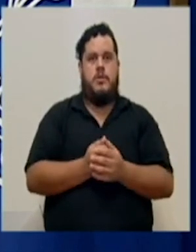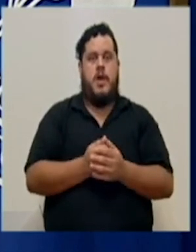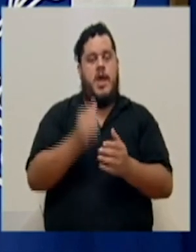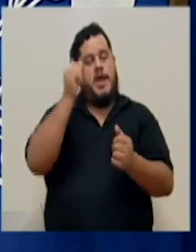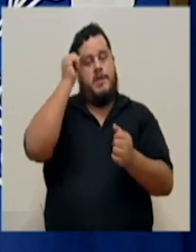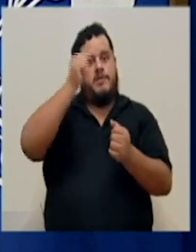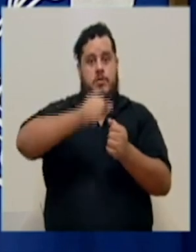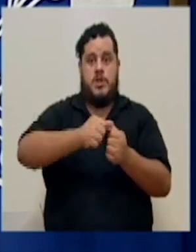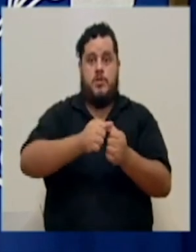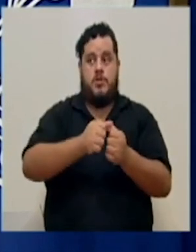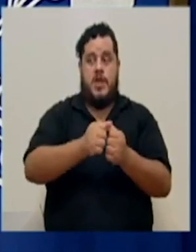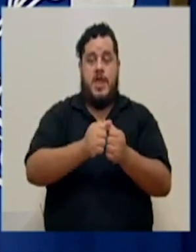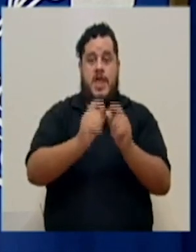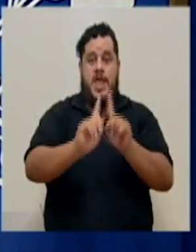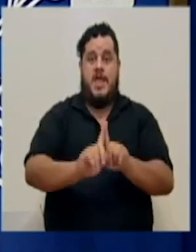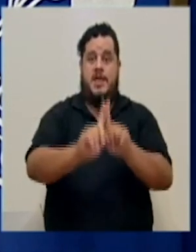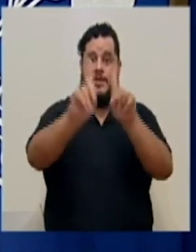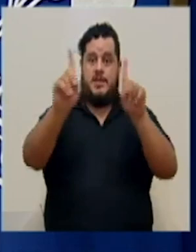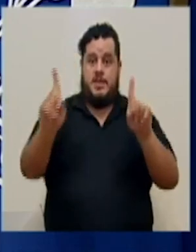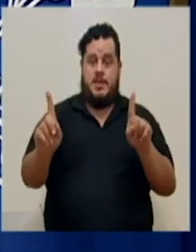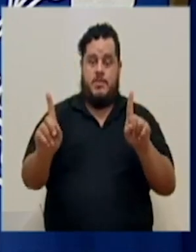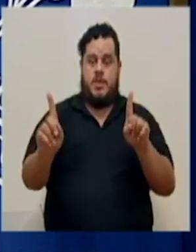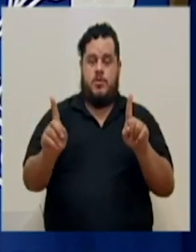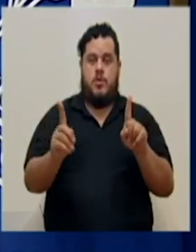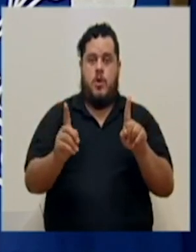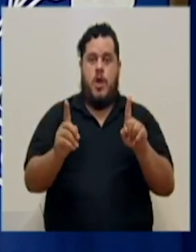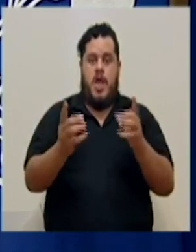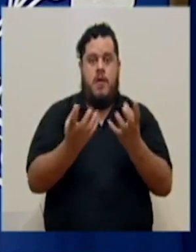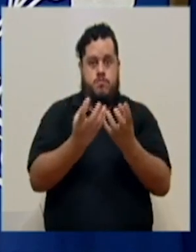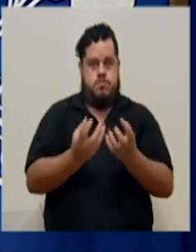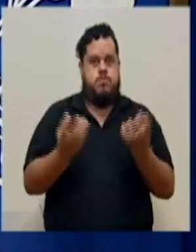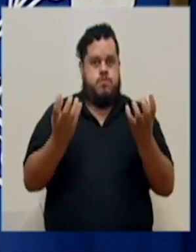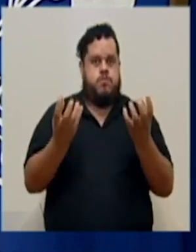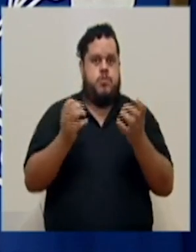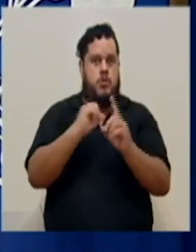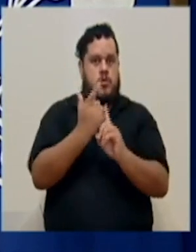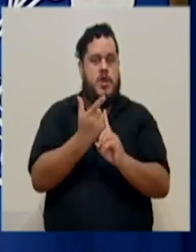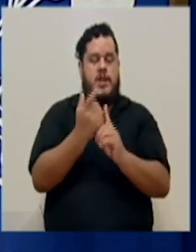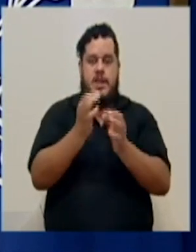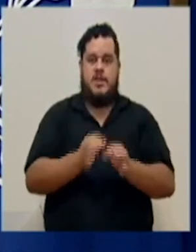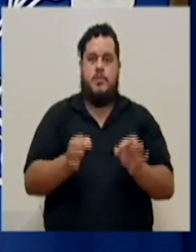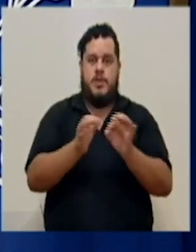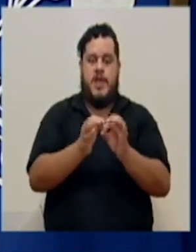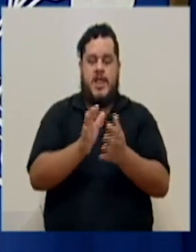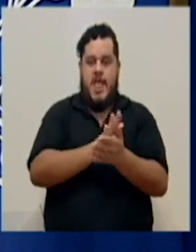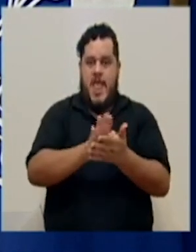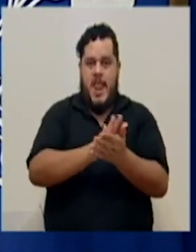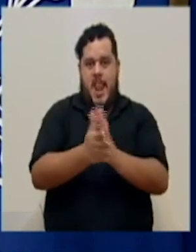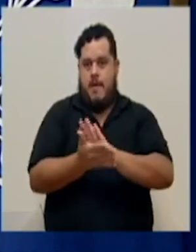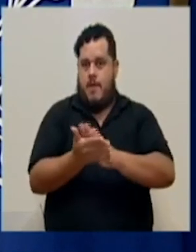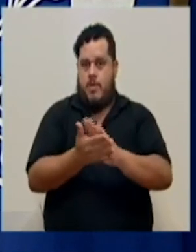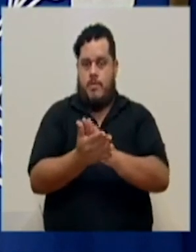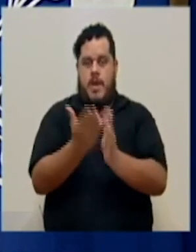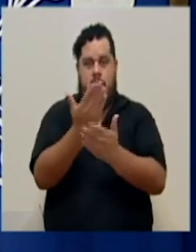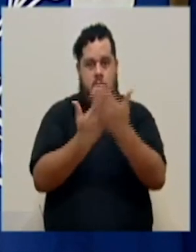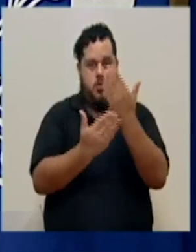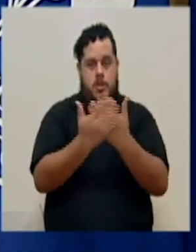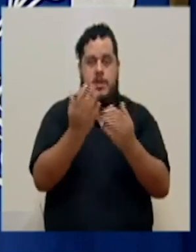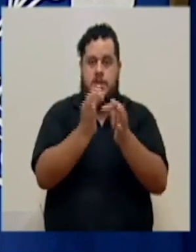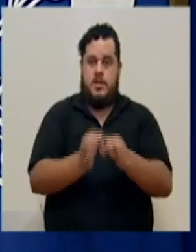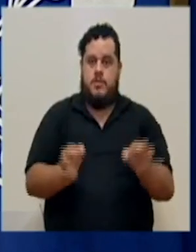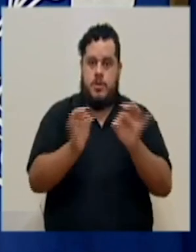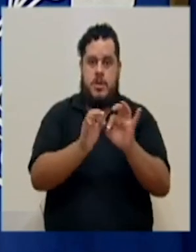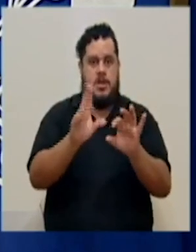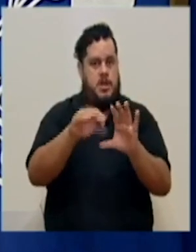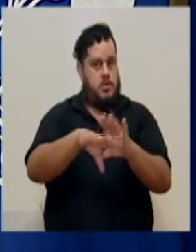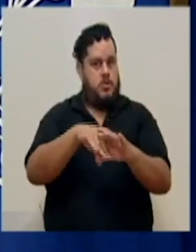Recordemos que el distanciamiento entre burbujas sociales sigue siendo muy importante. El lavado de manos es súper importante. El no